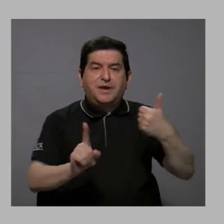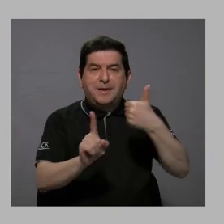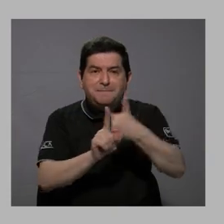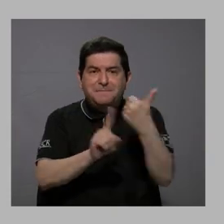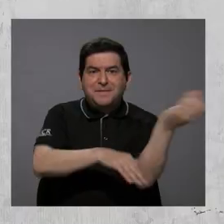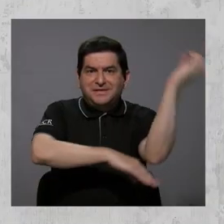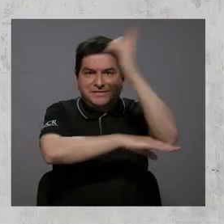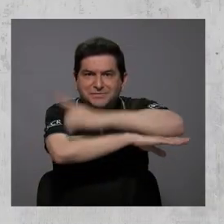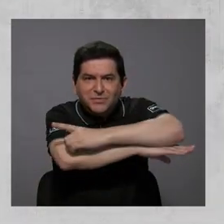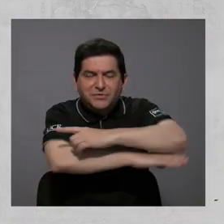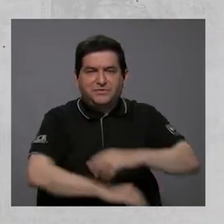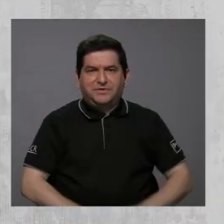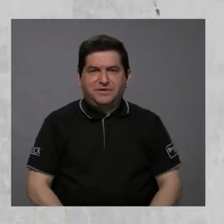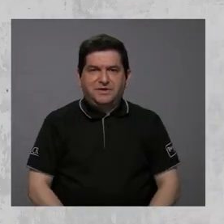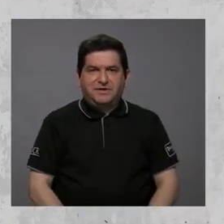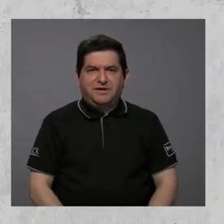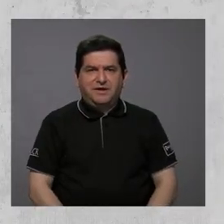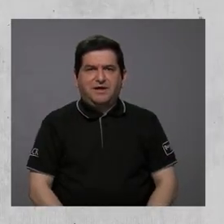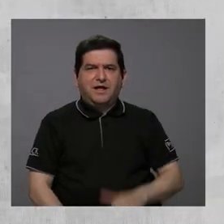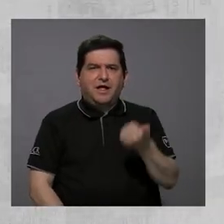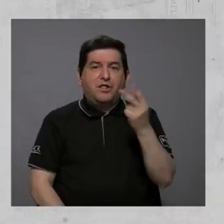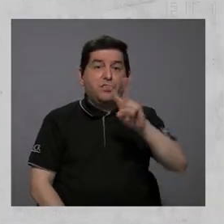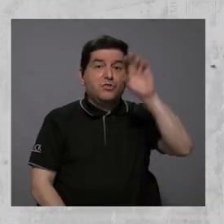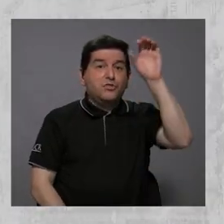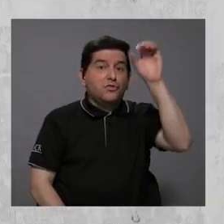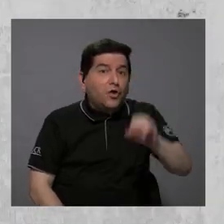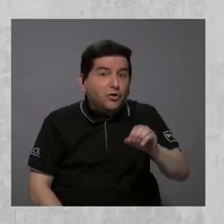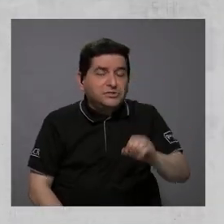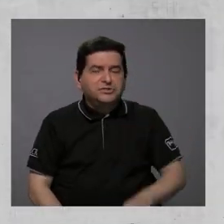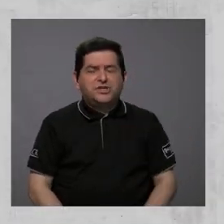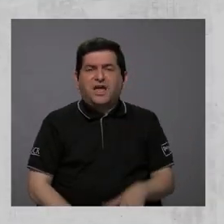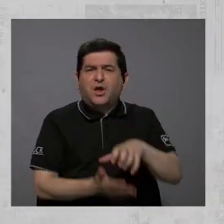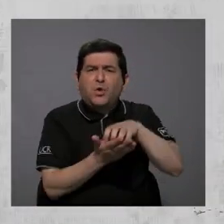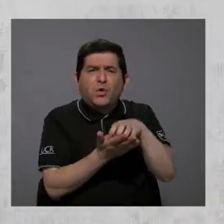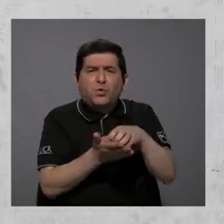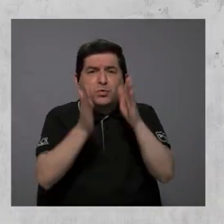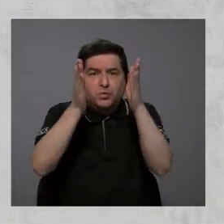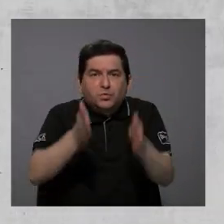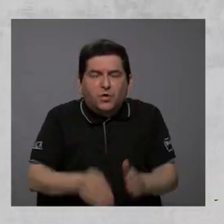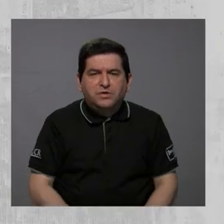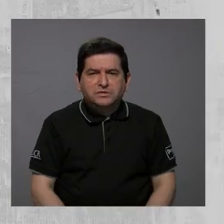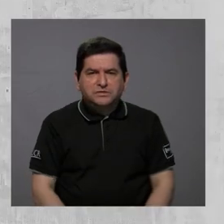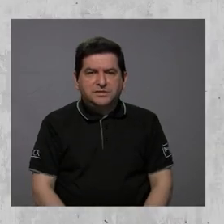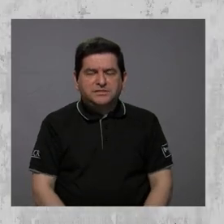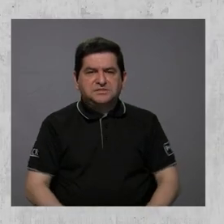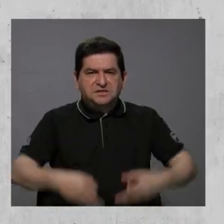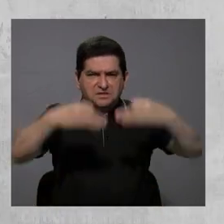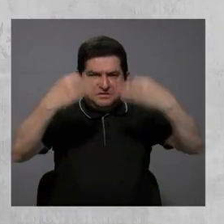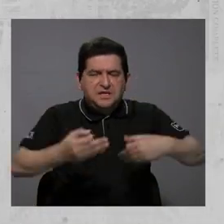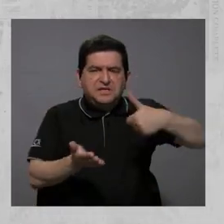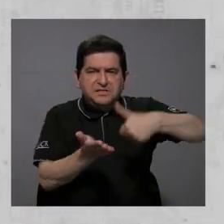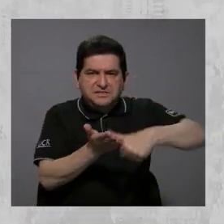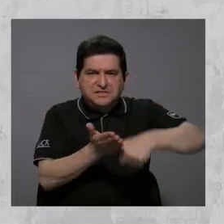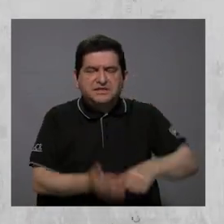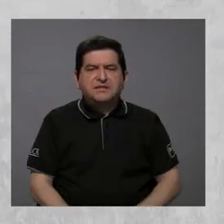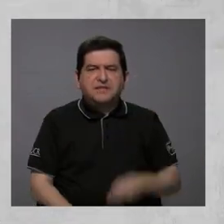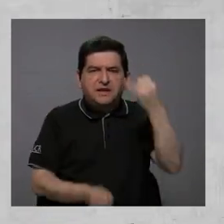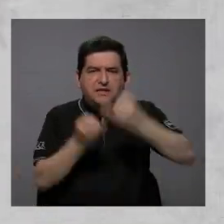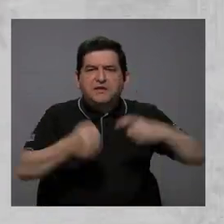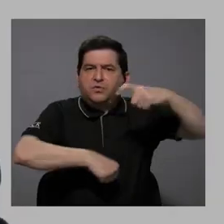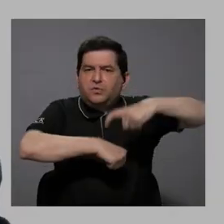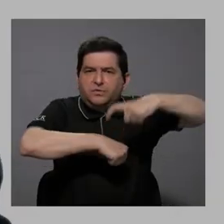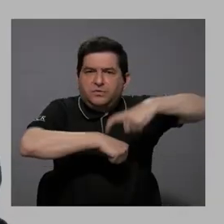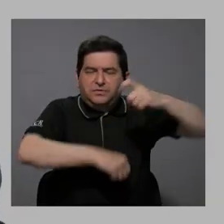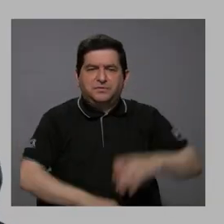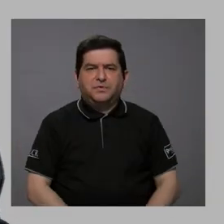día de los comicios, tenemos un 12% de indecisos que se decidirán por quién votar a última